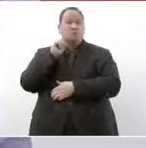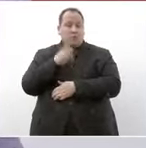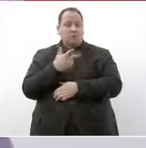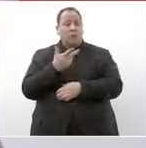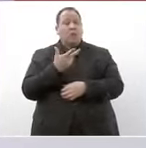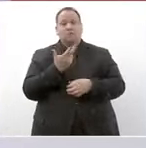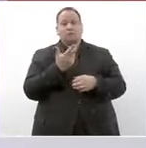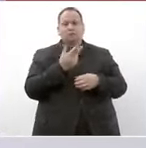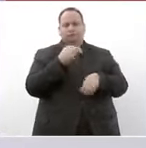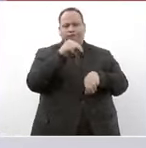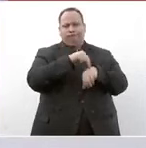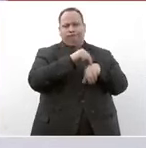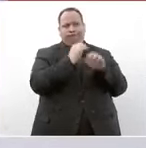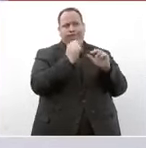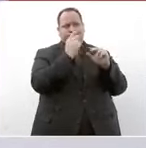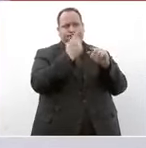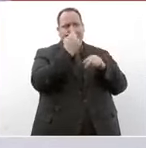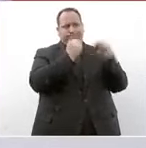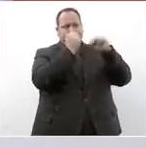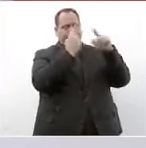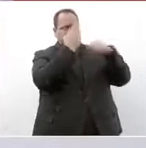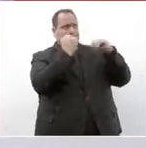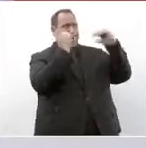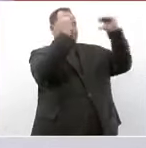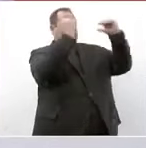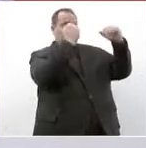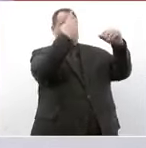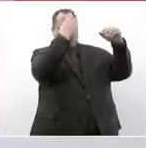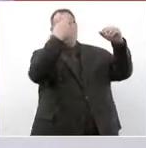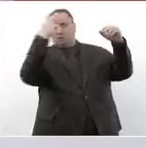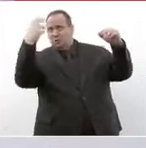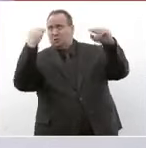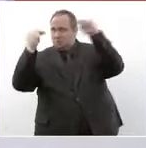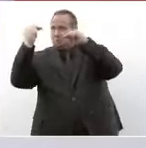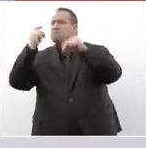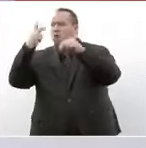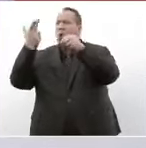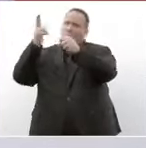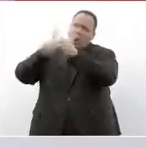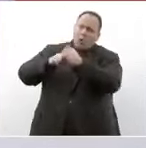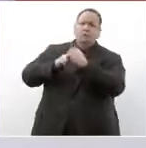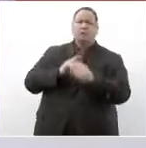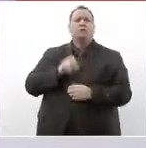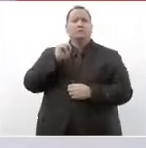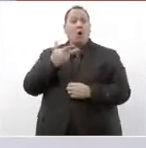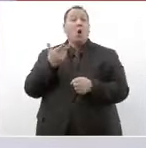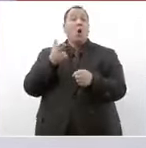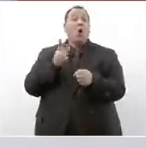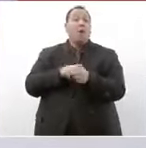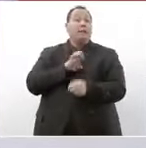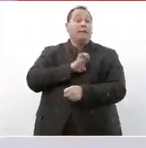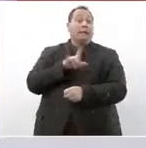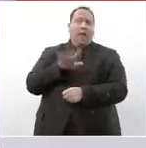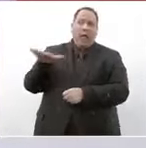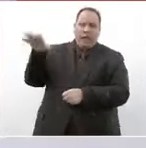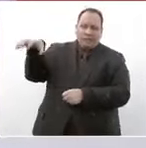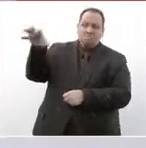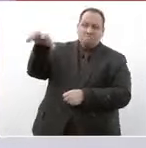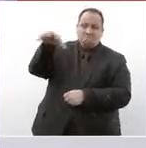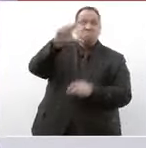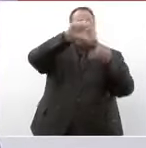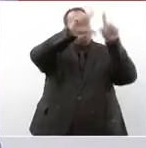de primer nivel hospitales de segundo de tercer nivel hospitales de especialidades